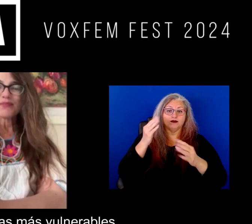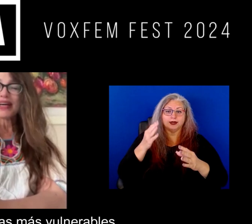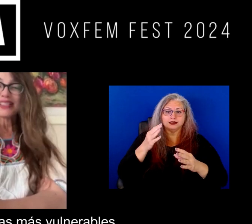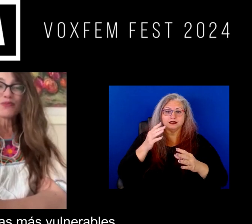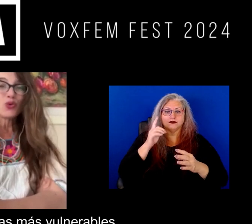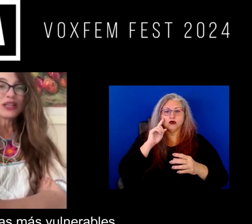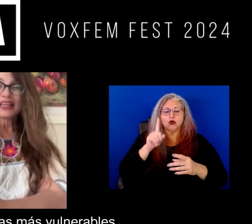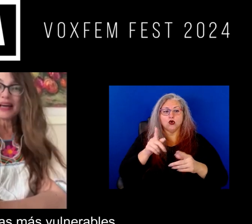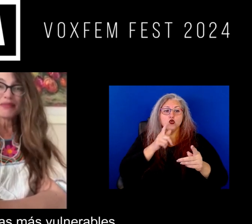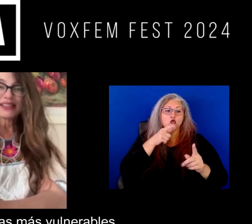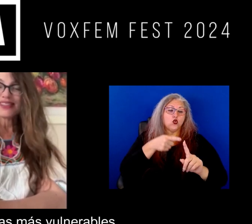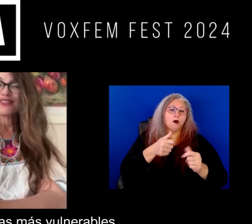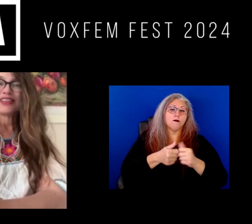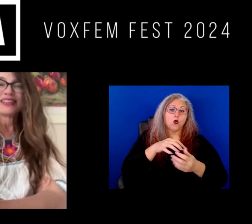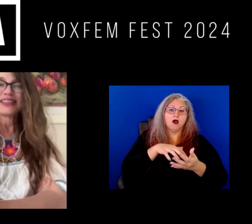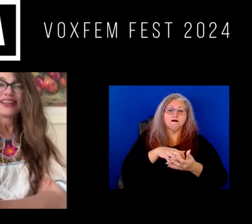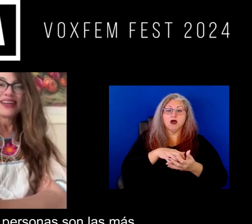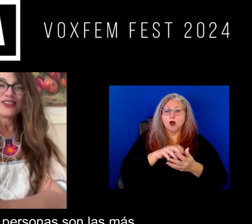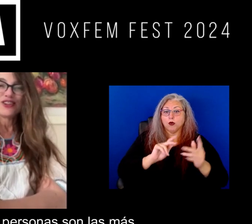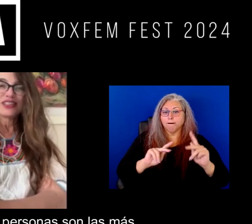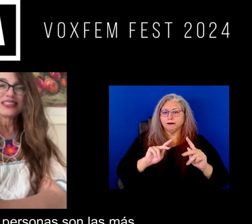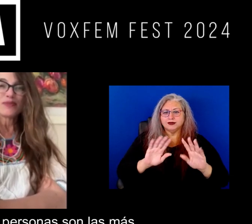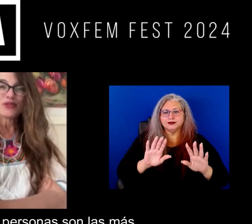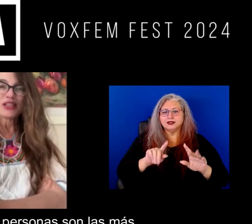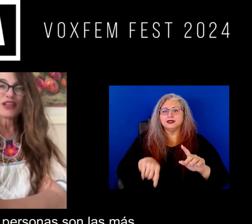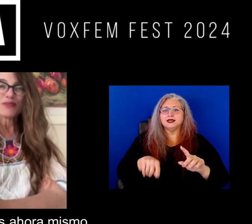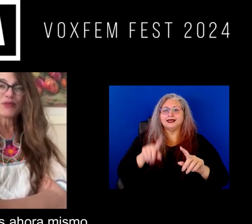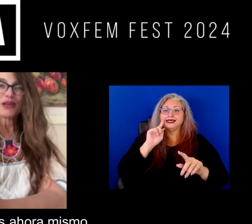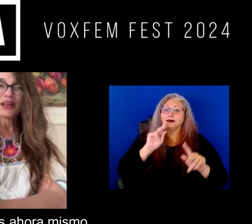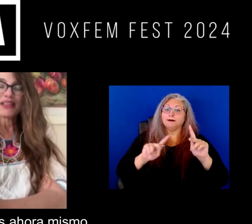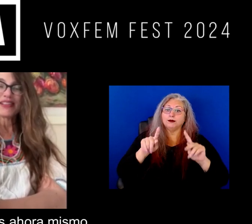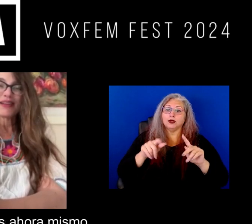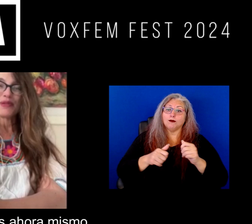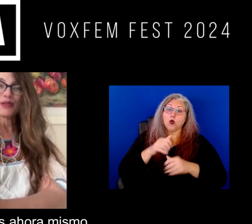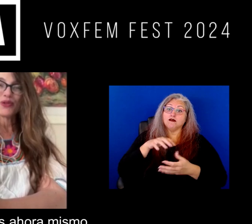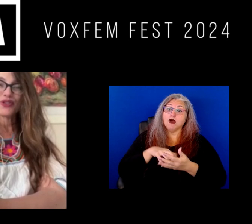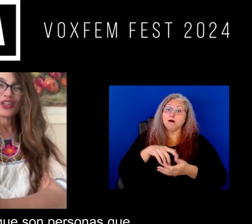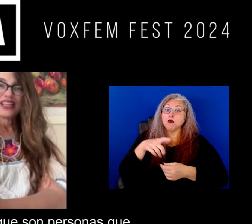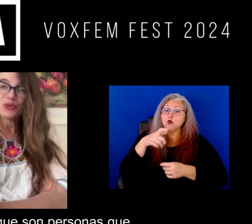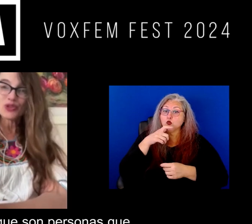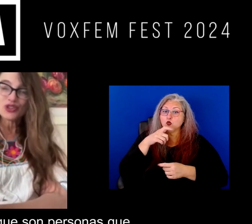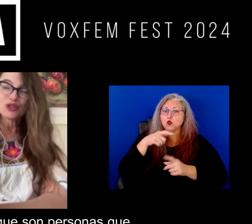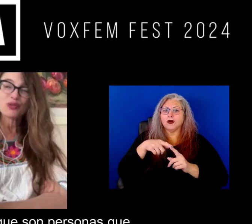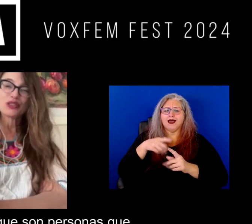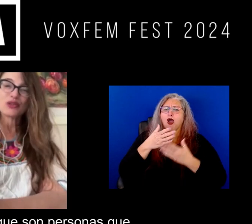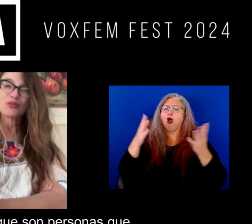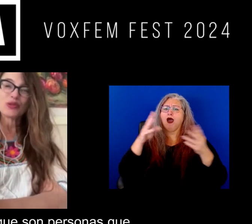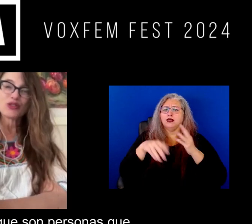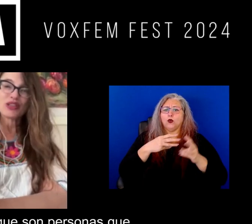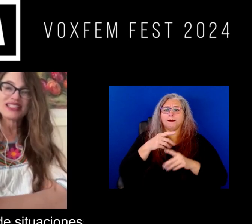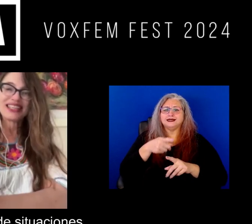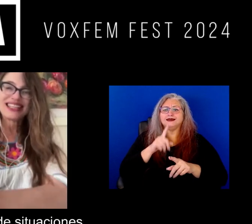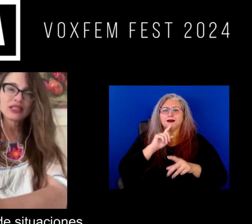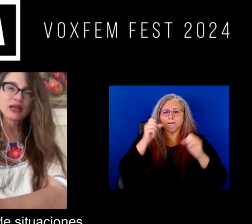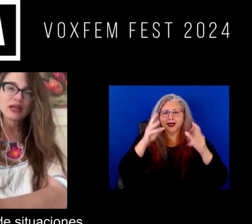las personas más vulnerables yo creo que estas personas son las más vulnerables ahora mismo en el mundo ¿no? porque son